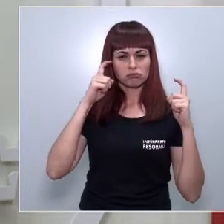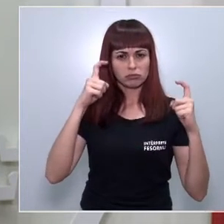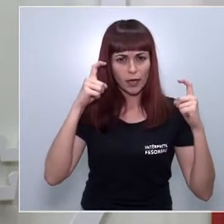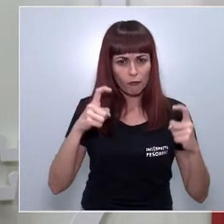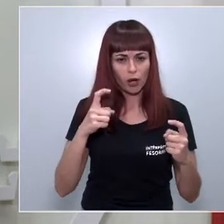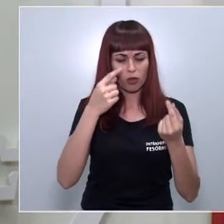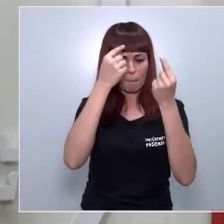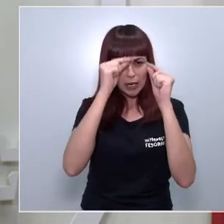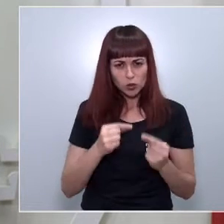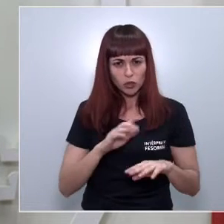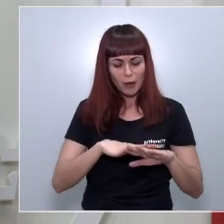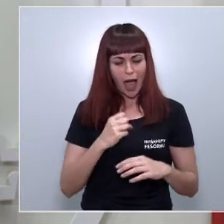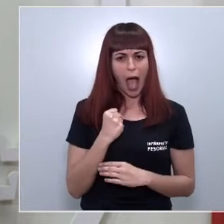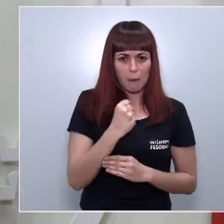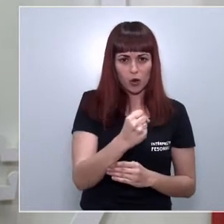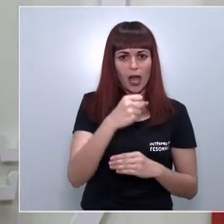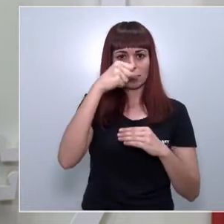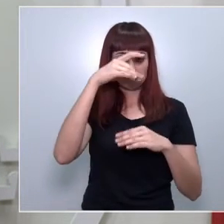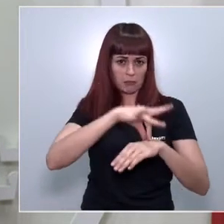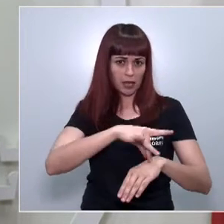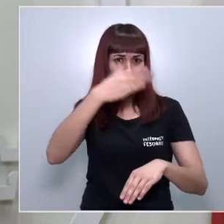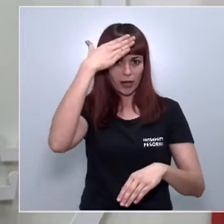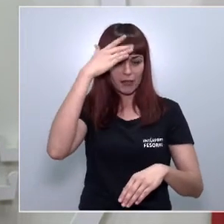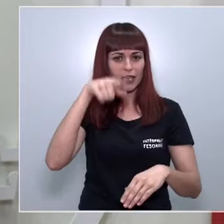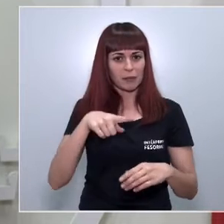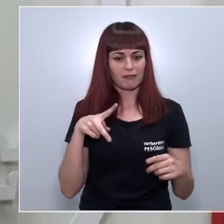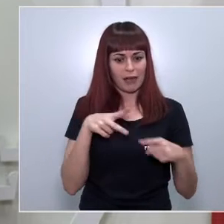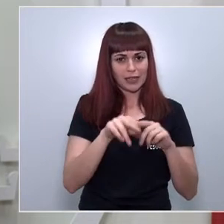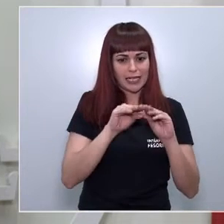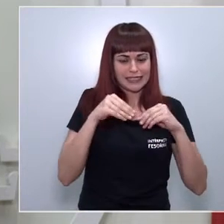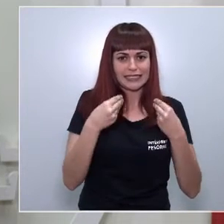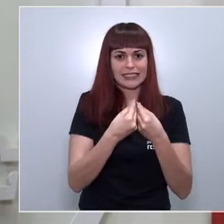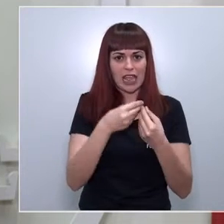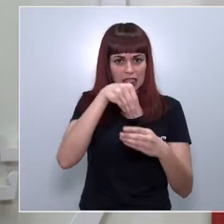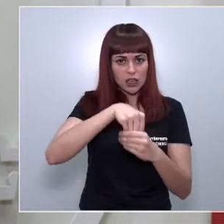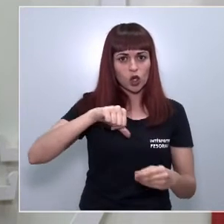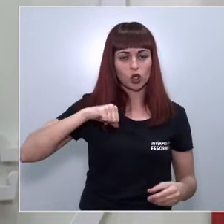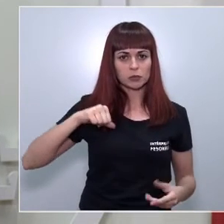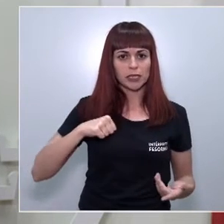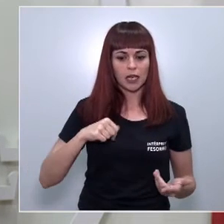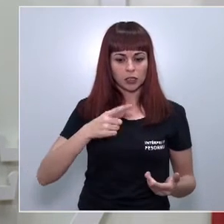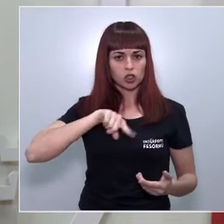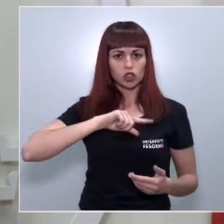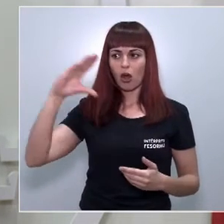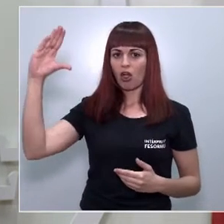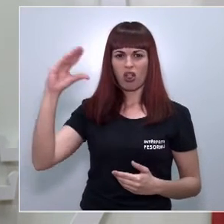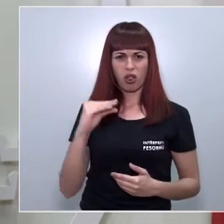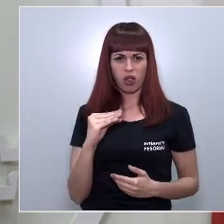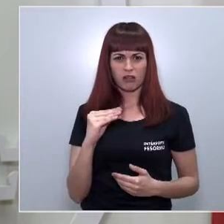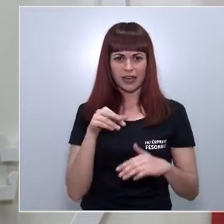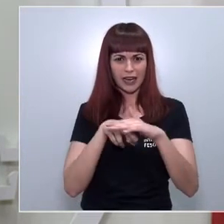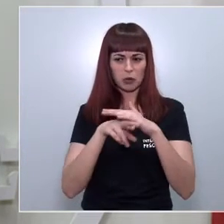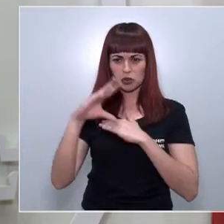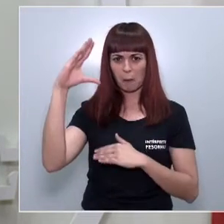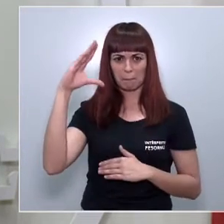presupuestario para reforzar la atención primaria y evitar el colapso en nuestros hospitales, vamos a recibir mucho menos recursos